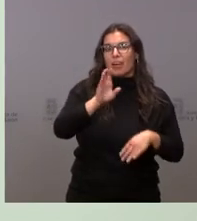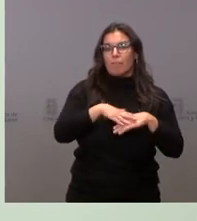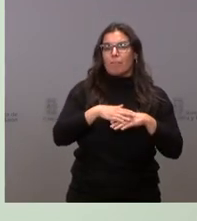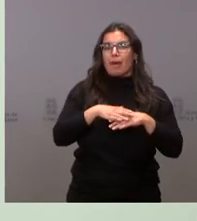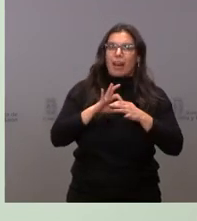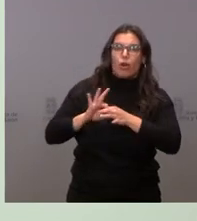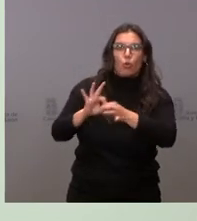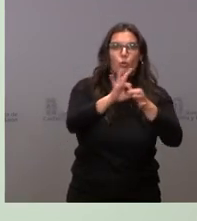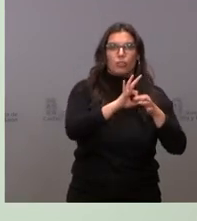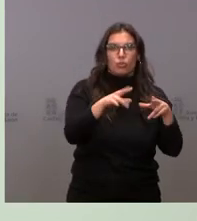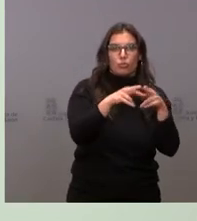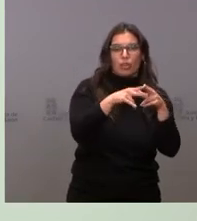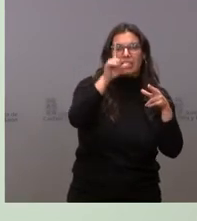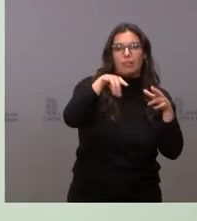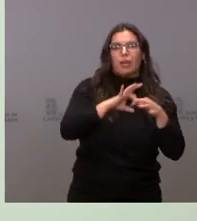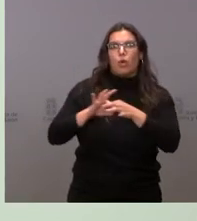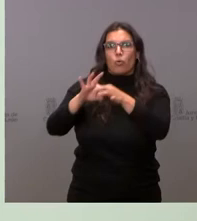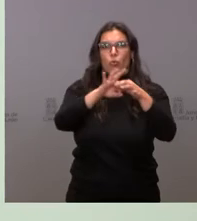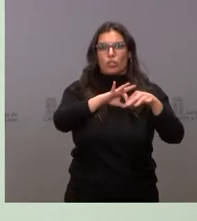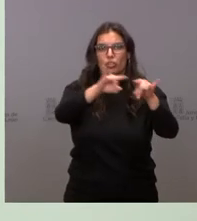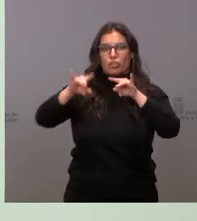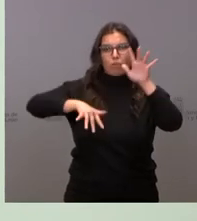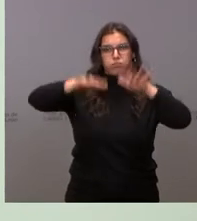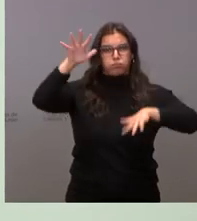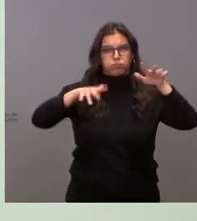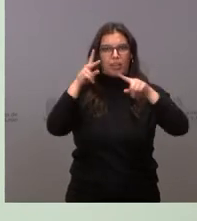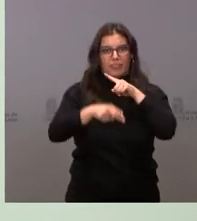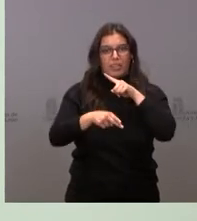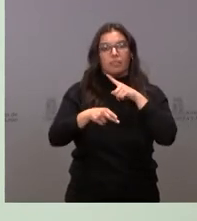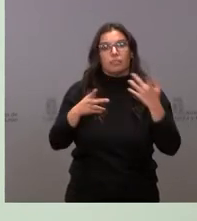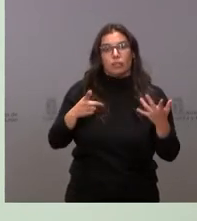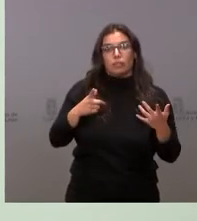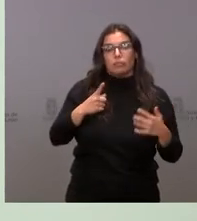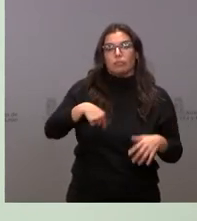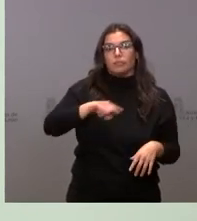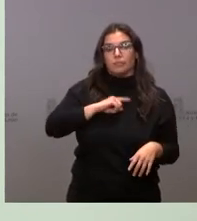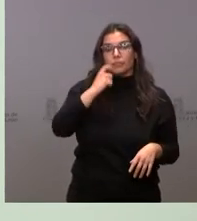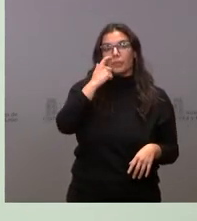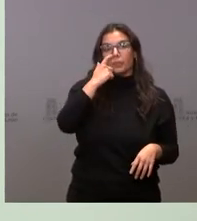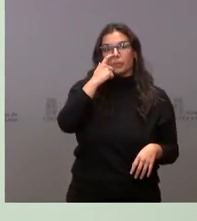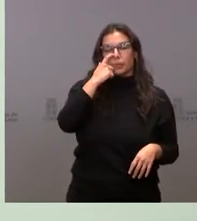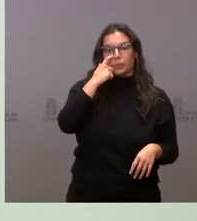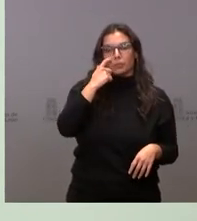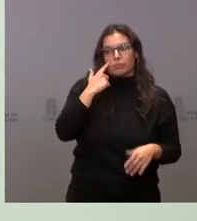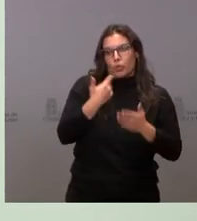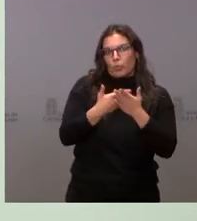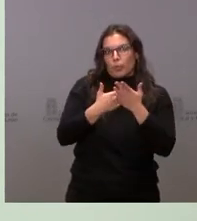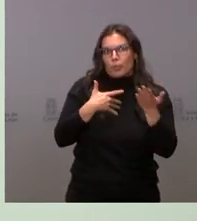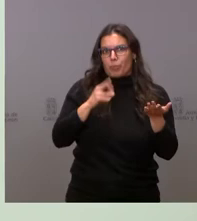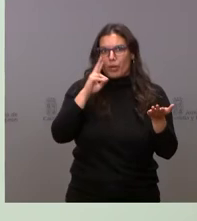social, por un lado, y la cohesión territorial. Y ahí vamos a estar, está, ya lo podrán comprobar ustedes